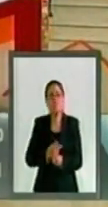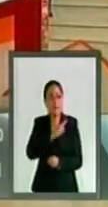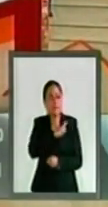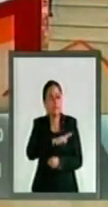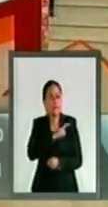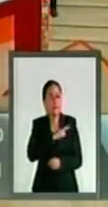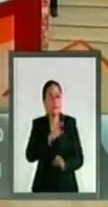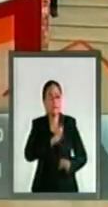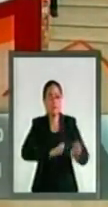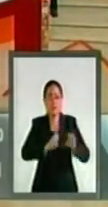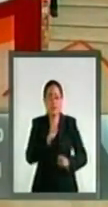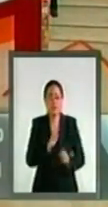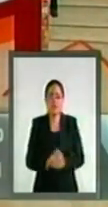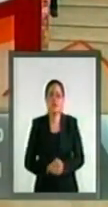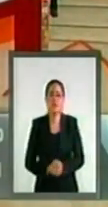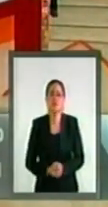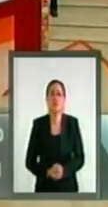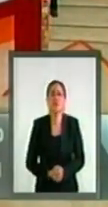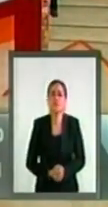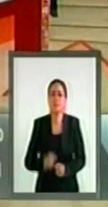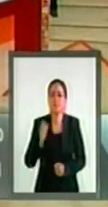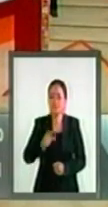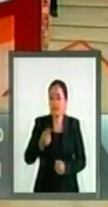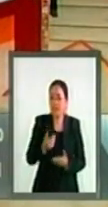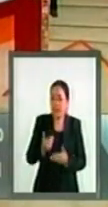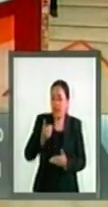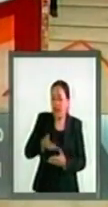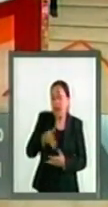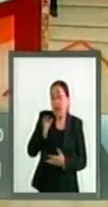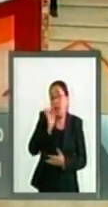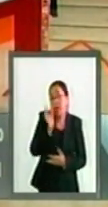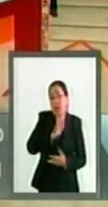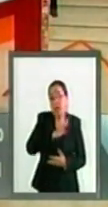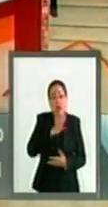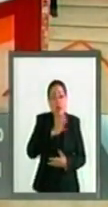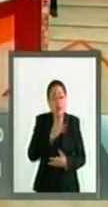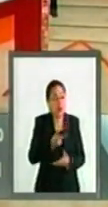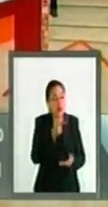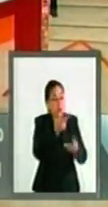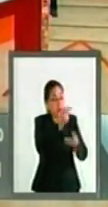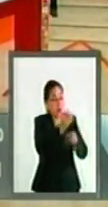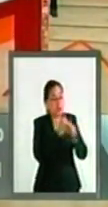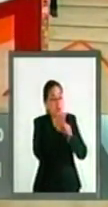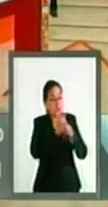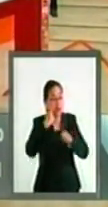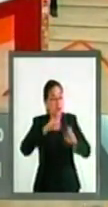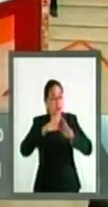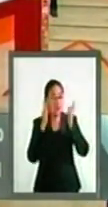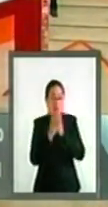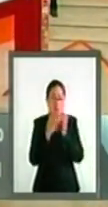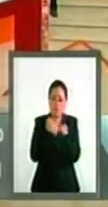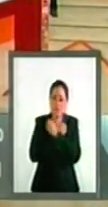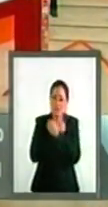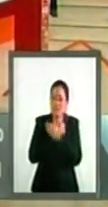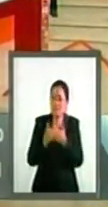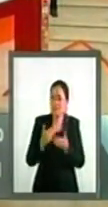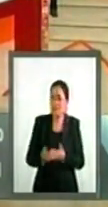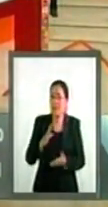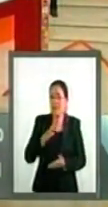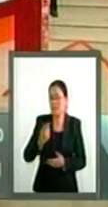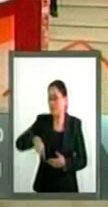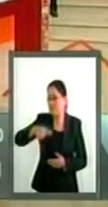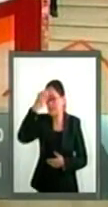la reforma. Así como la supuesta consulta para un modelo educativo, por ejemplo, el absoluto